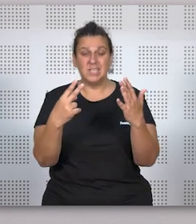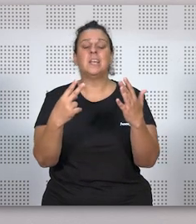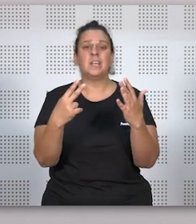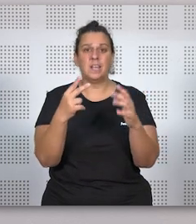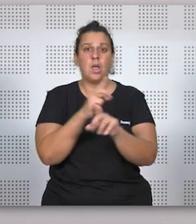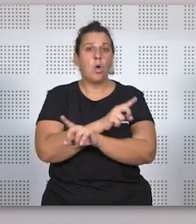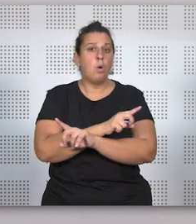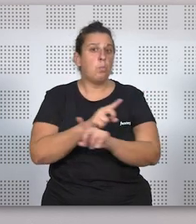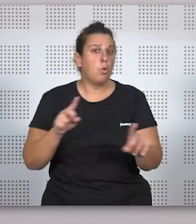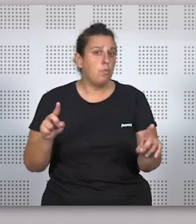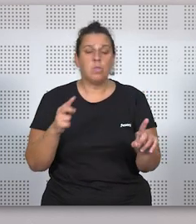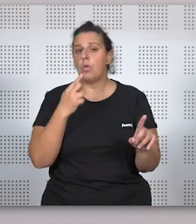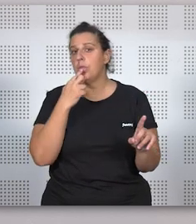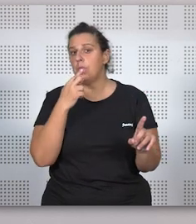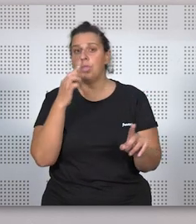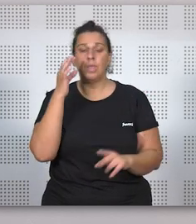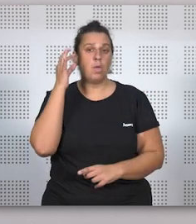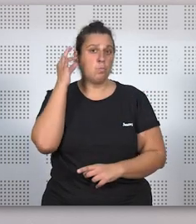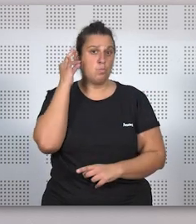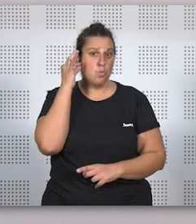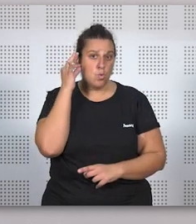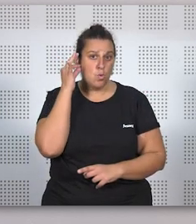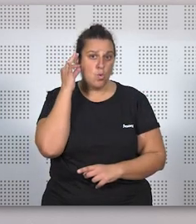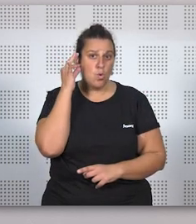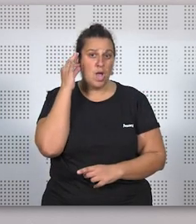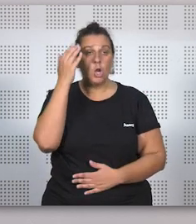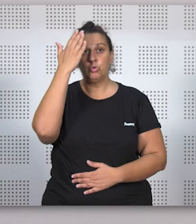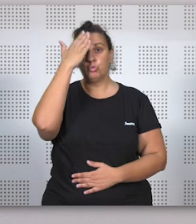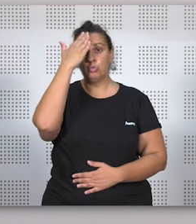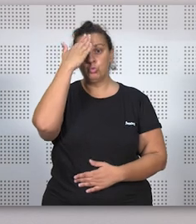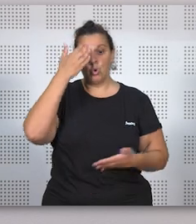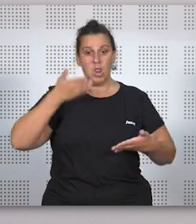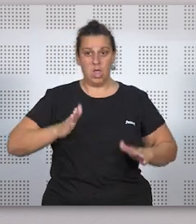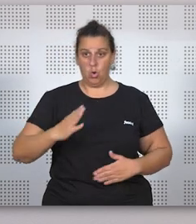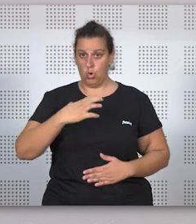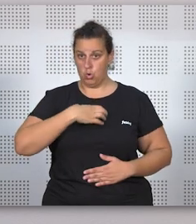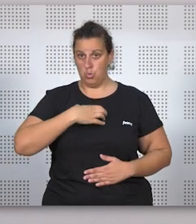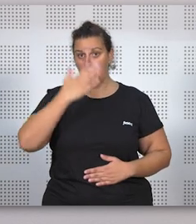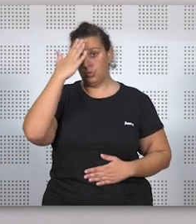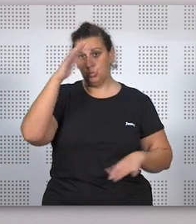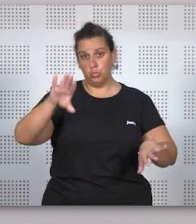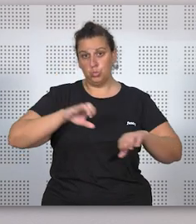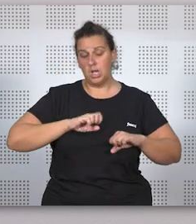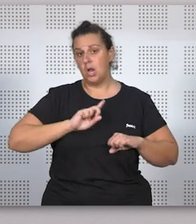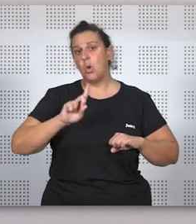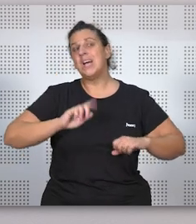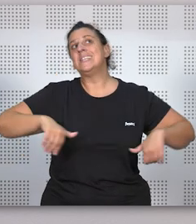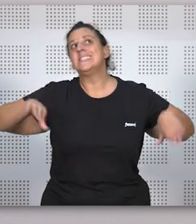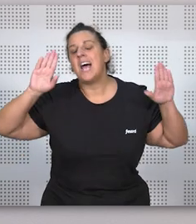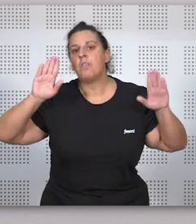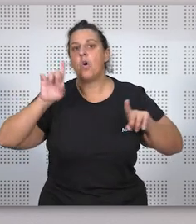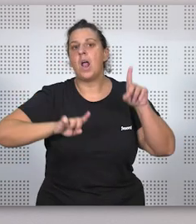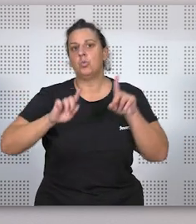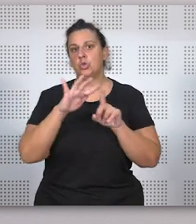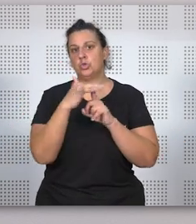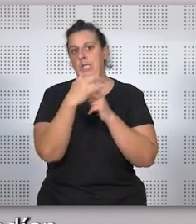establecía que la mujer no podía ser tutora, no podía tener la tutela, salvo en algunos